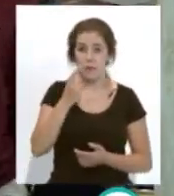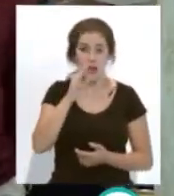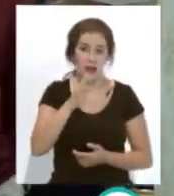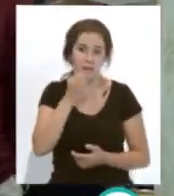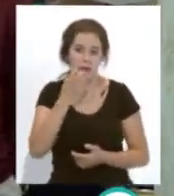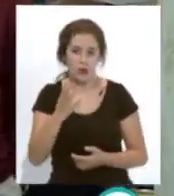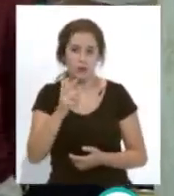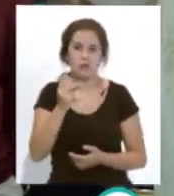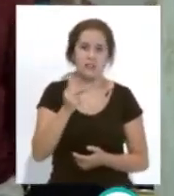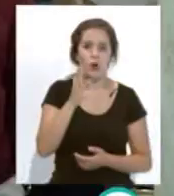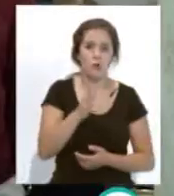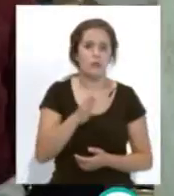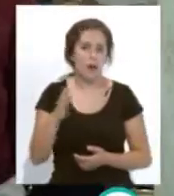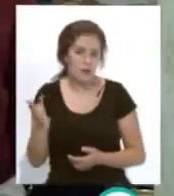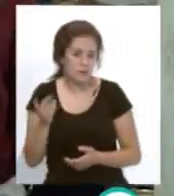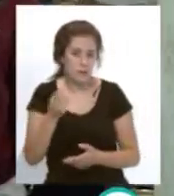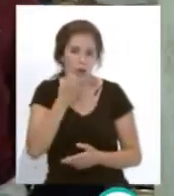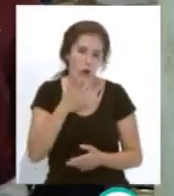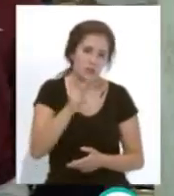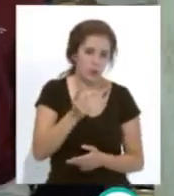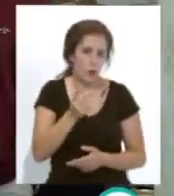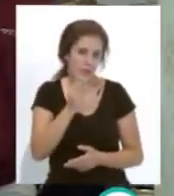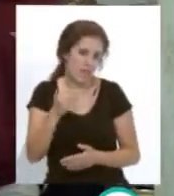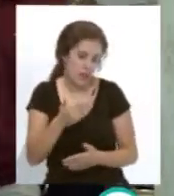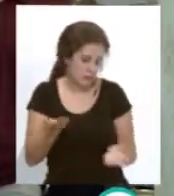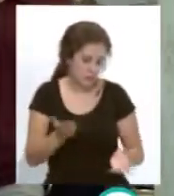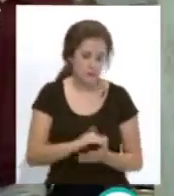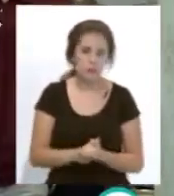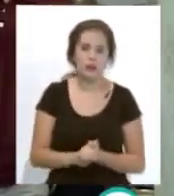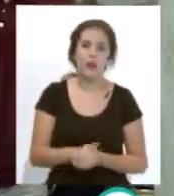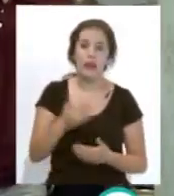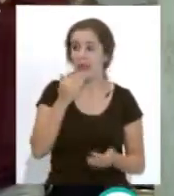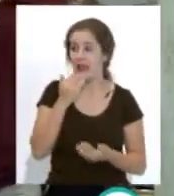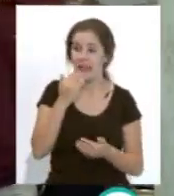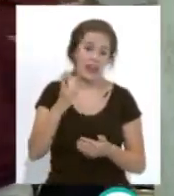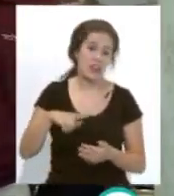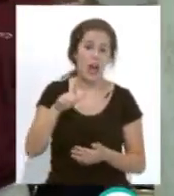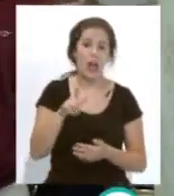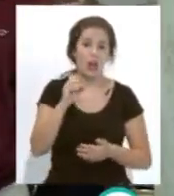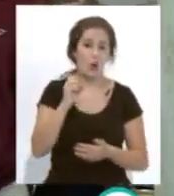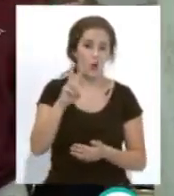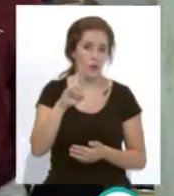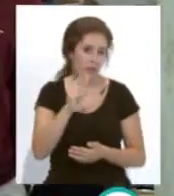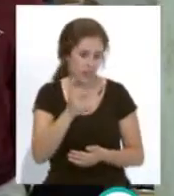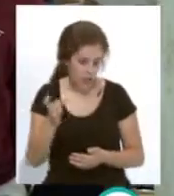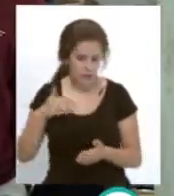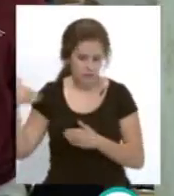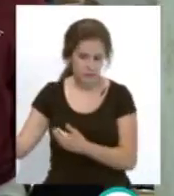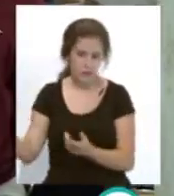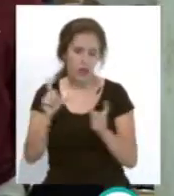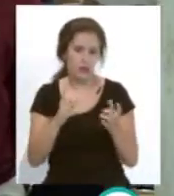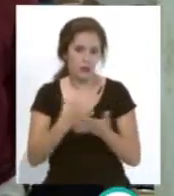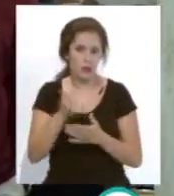está en segunda está en segunda mejor que en segunda vez indudablemente darle las gracias a Lourdes a Concejal a Ignacio